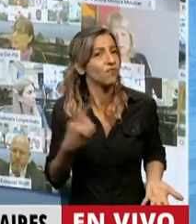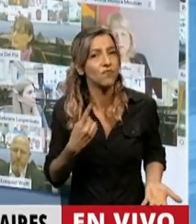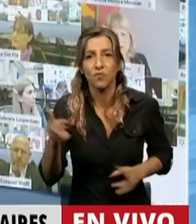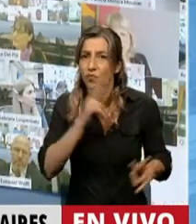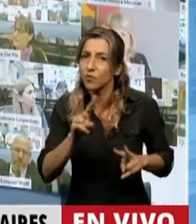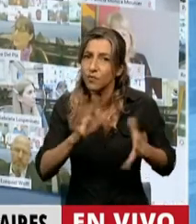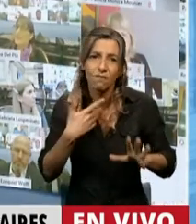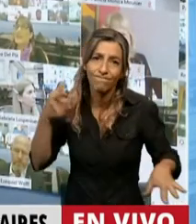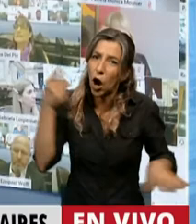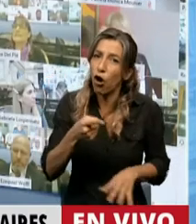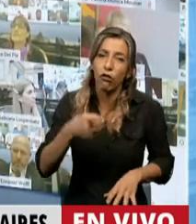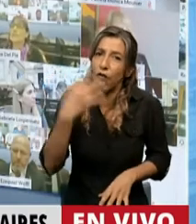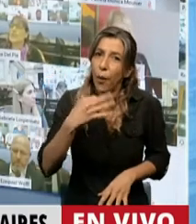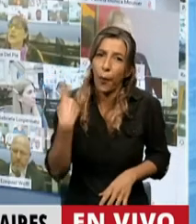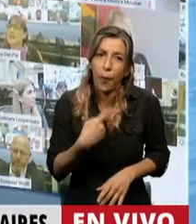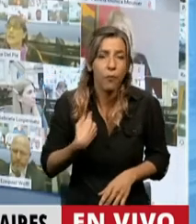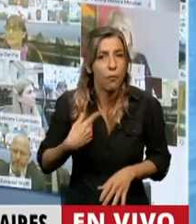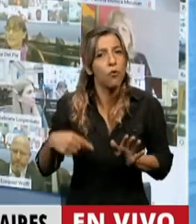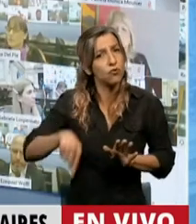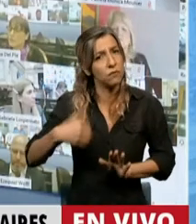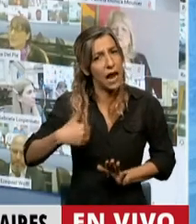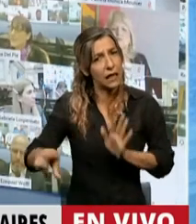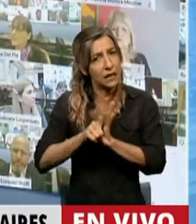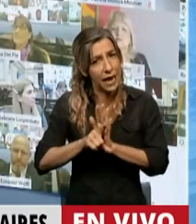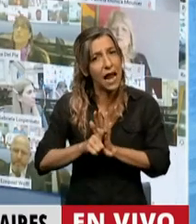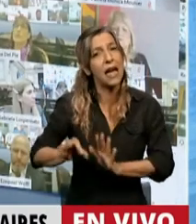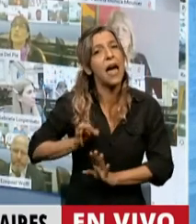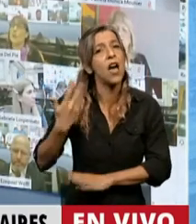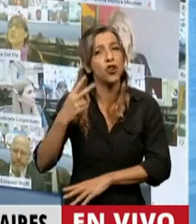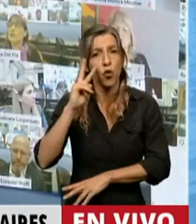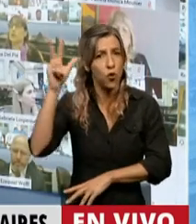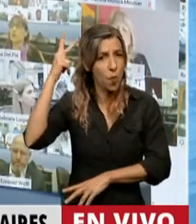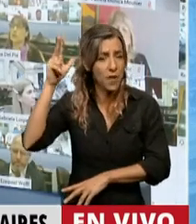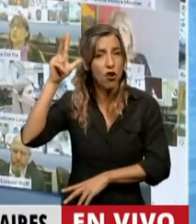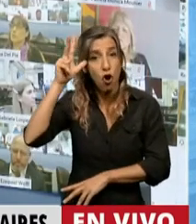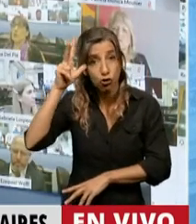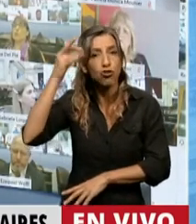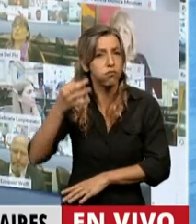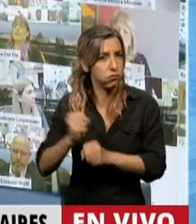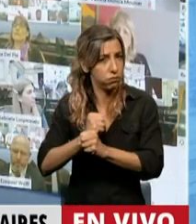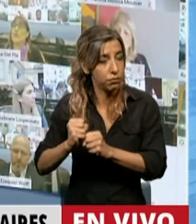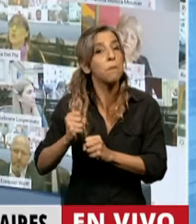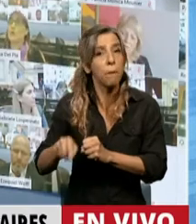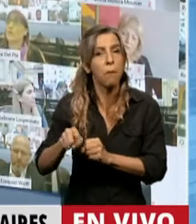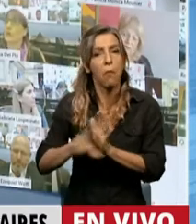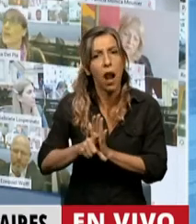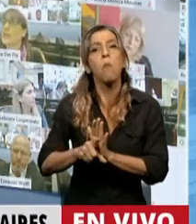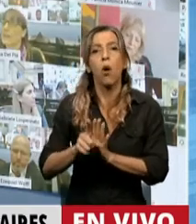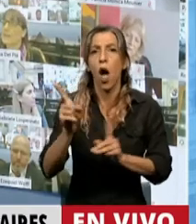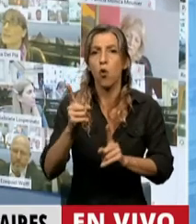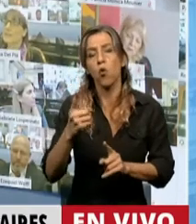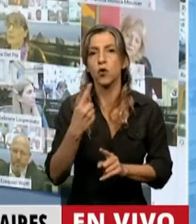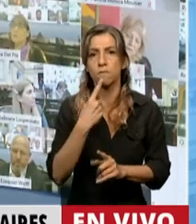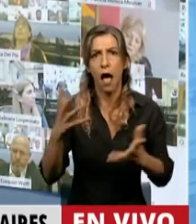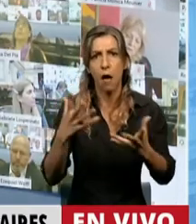Y en ese sentido en el país tenemos una ley que se aprobó en el 2008, pero que justamente fue muy cuestionada. Se aprobó en su